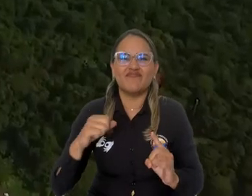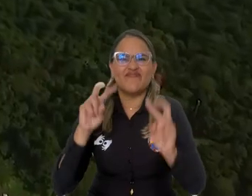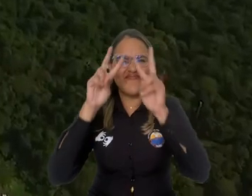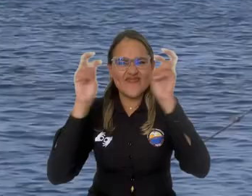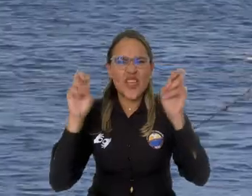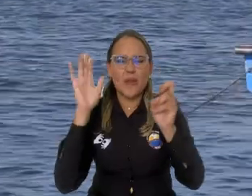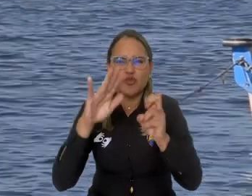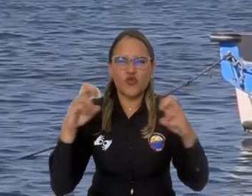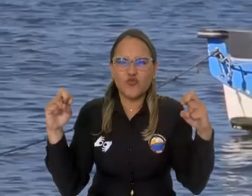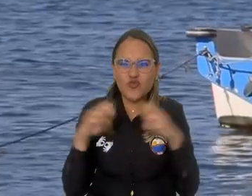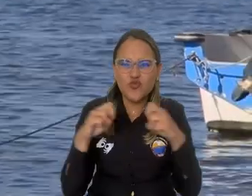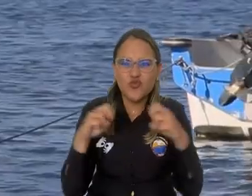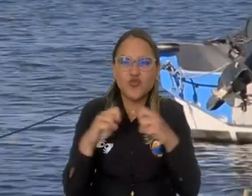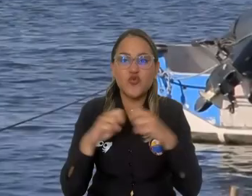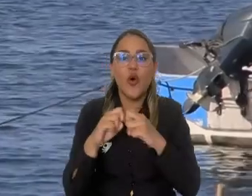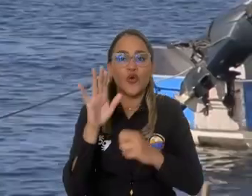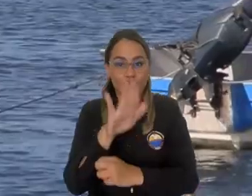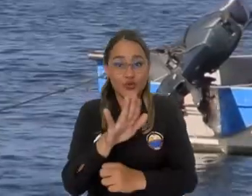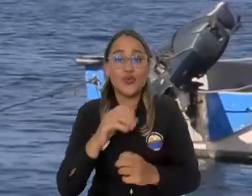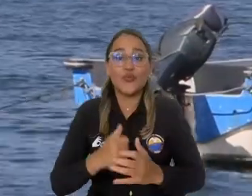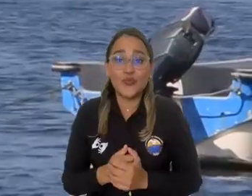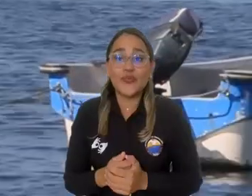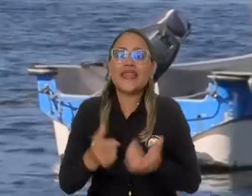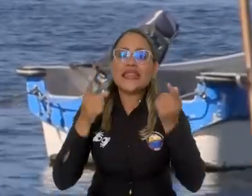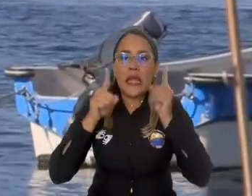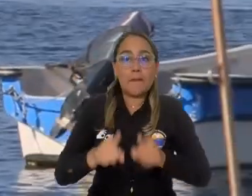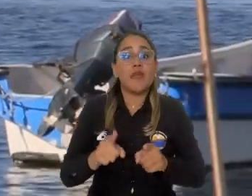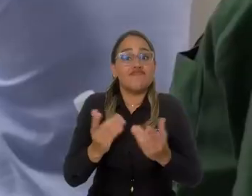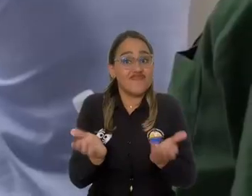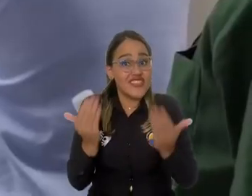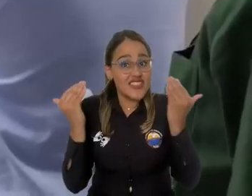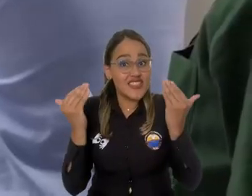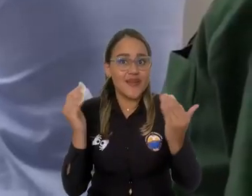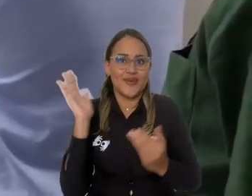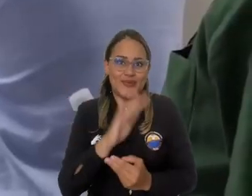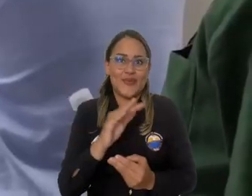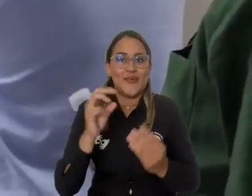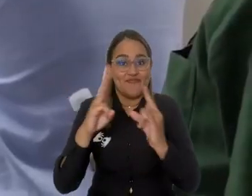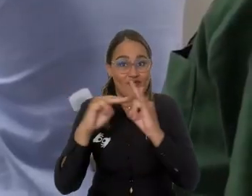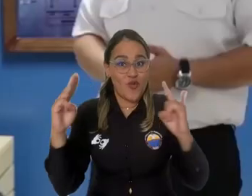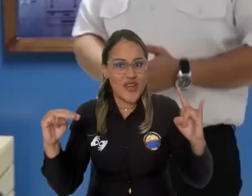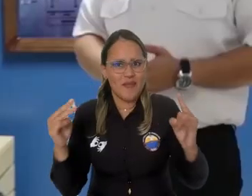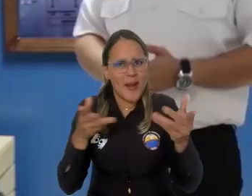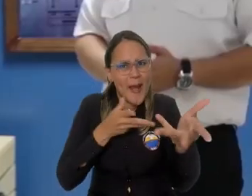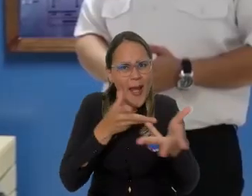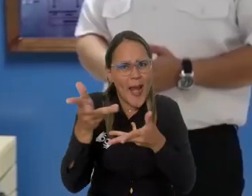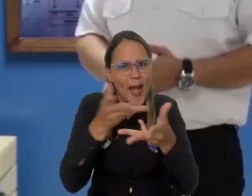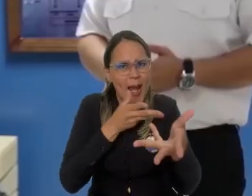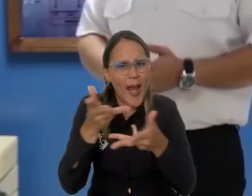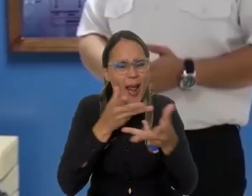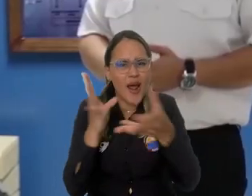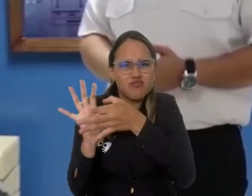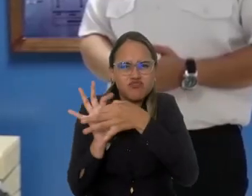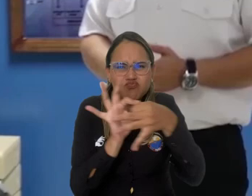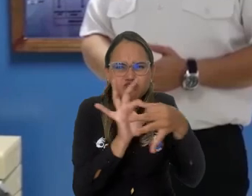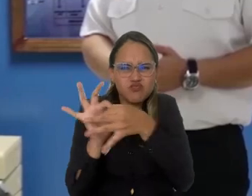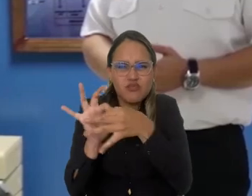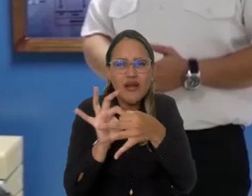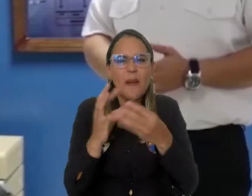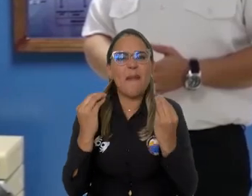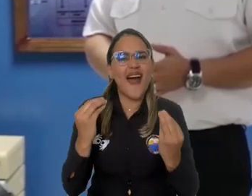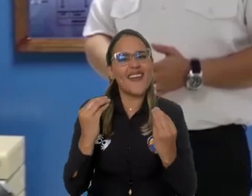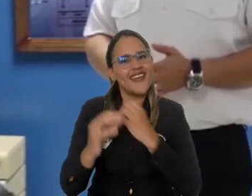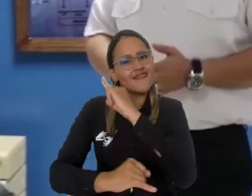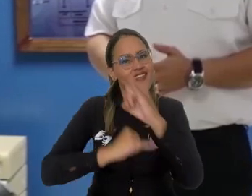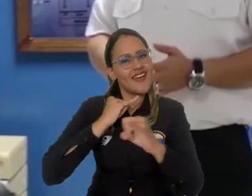energética. Elevar esto a los expertos en la UNI Magdalena nos daría también esa visión internacional que queremos darle al